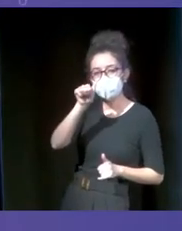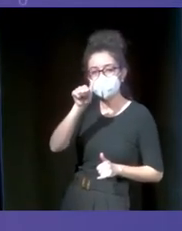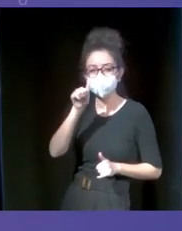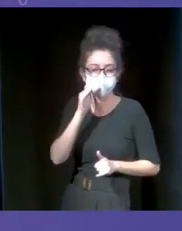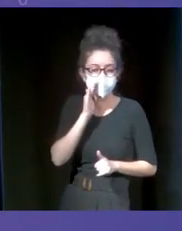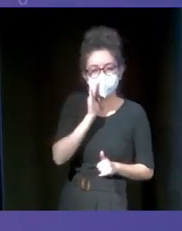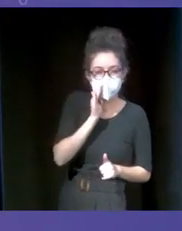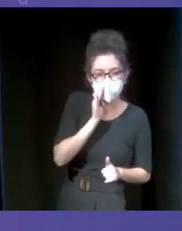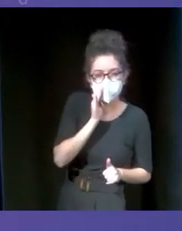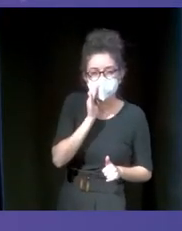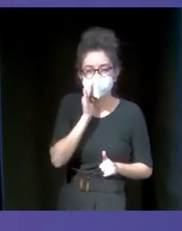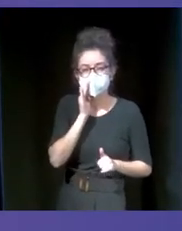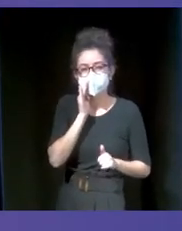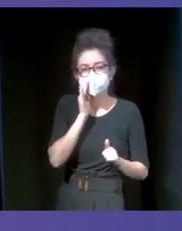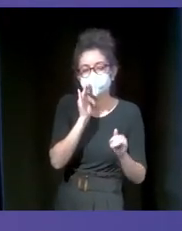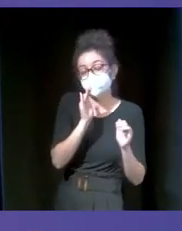máquinas.